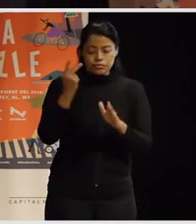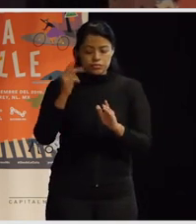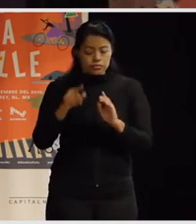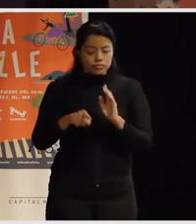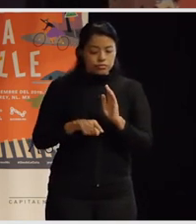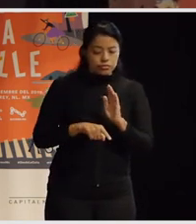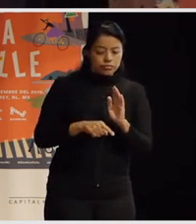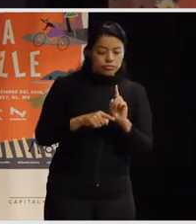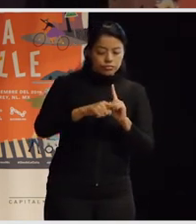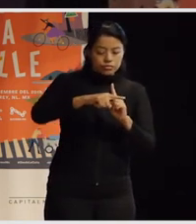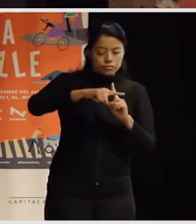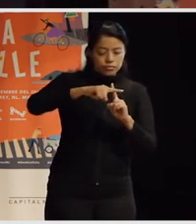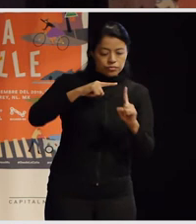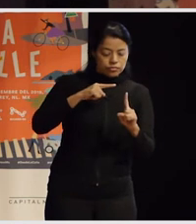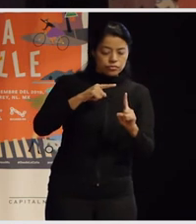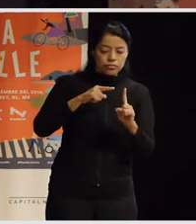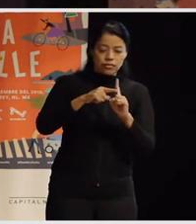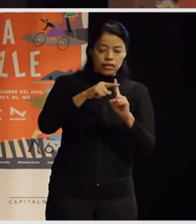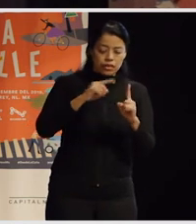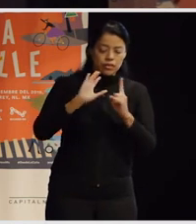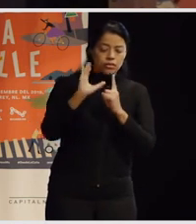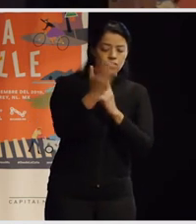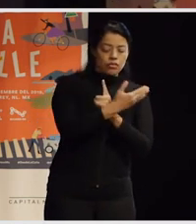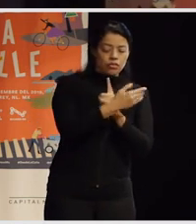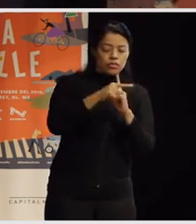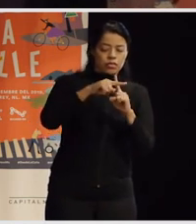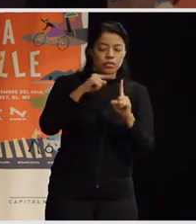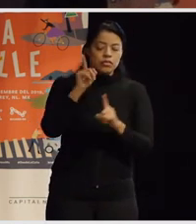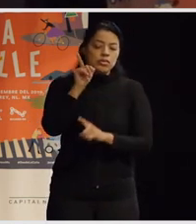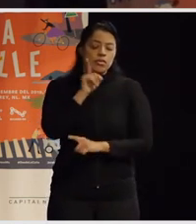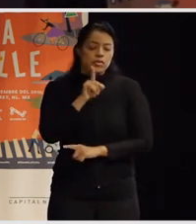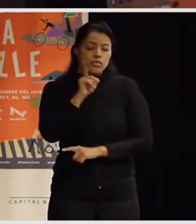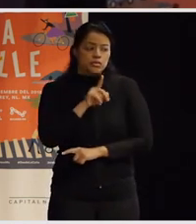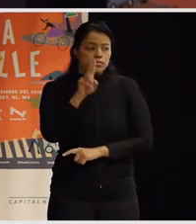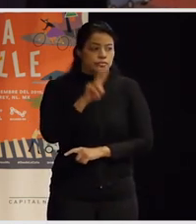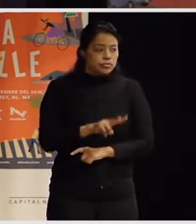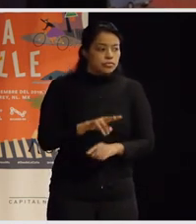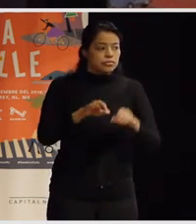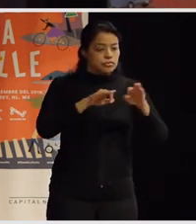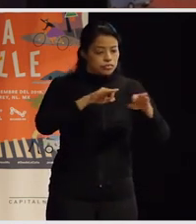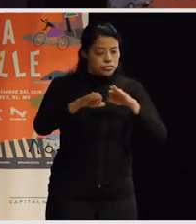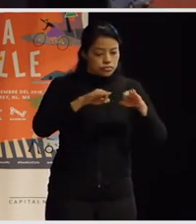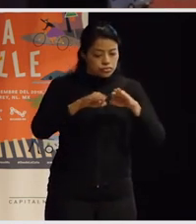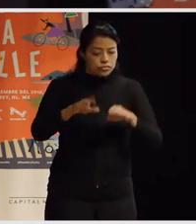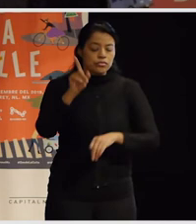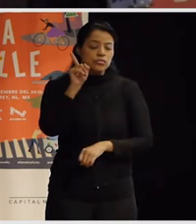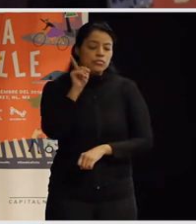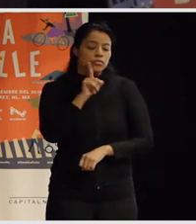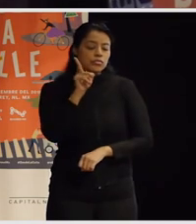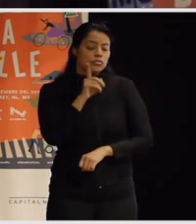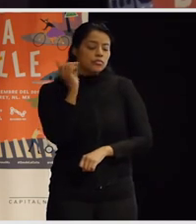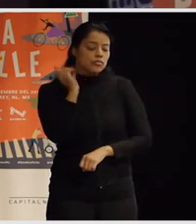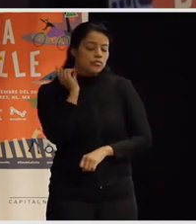de las diputadas son mujeres y la verdad es que ya trabajando con ellas es